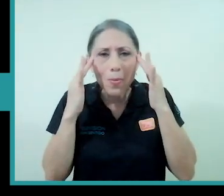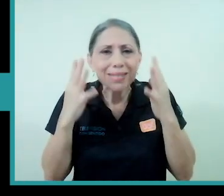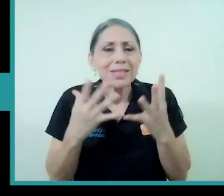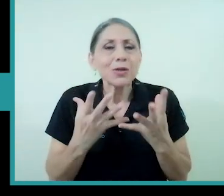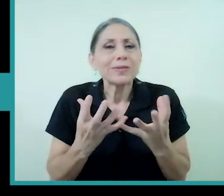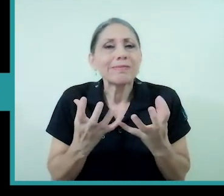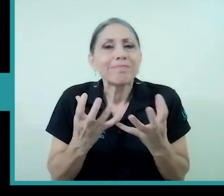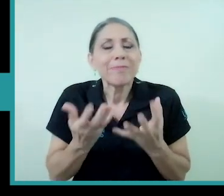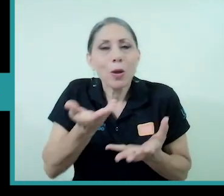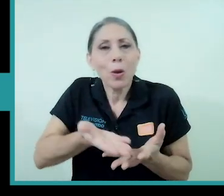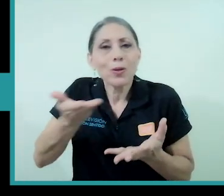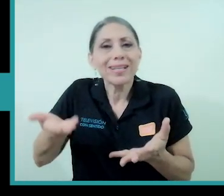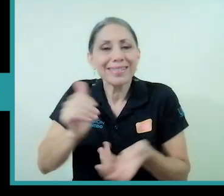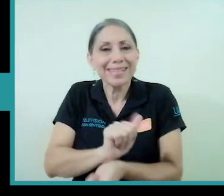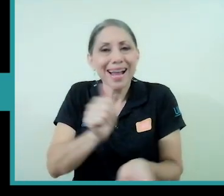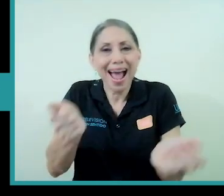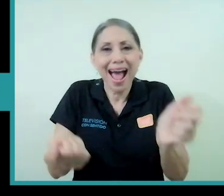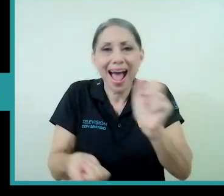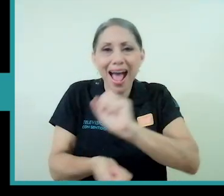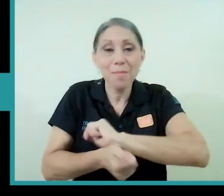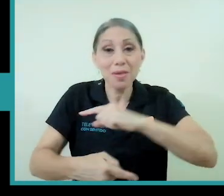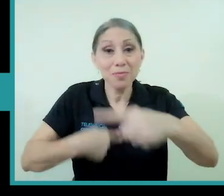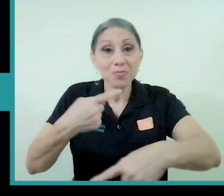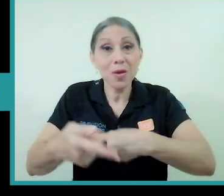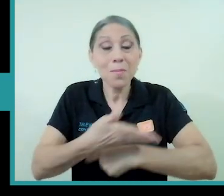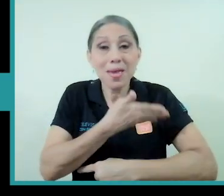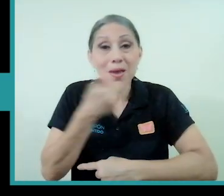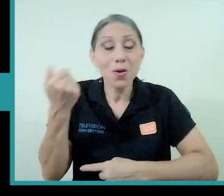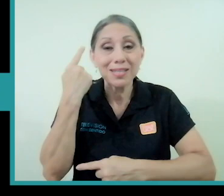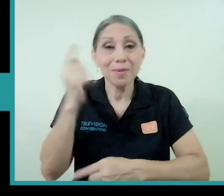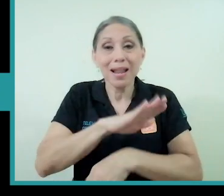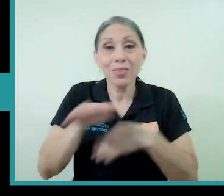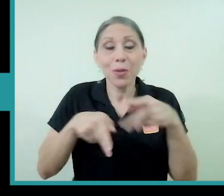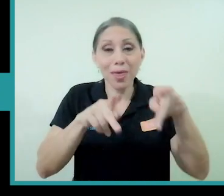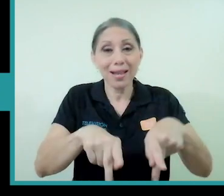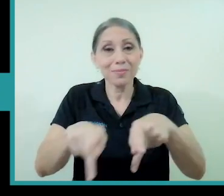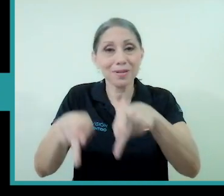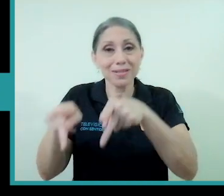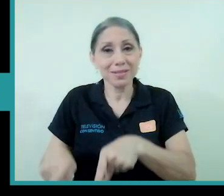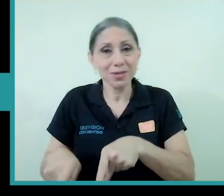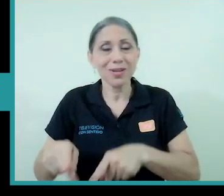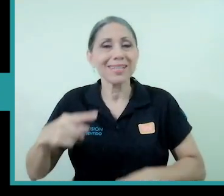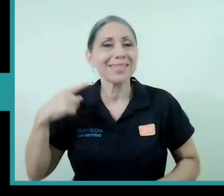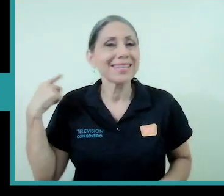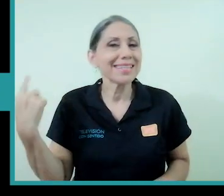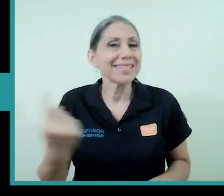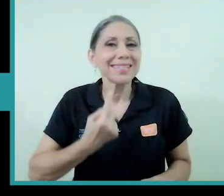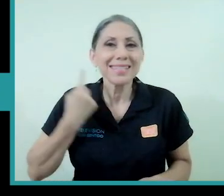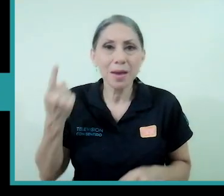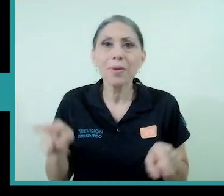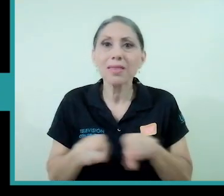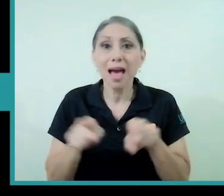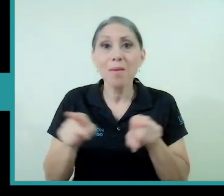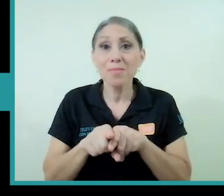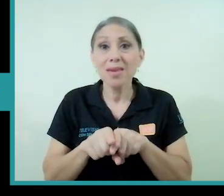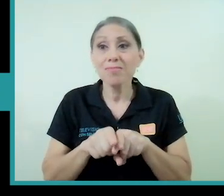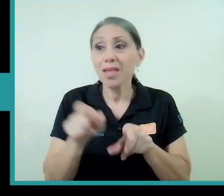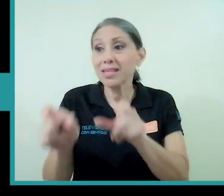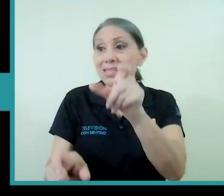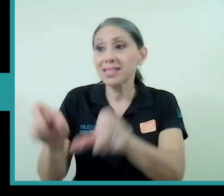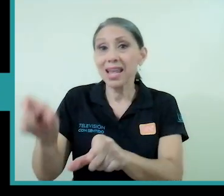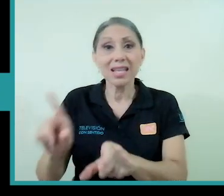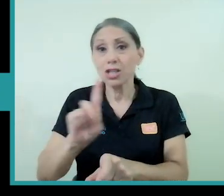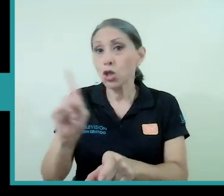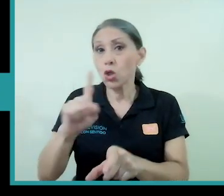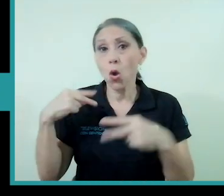cosas cambien y sean mejores para todas las personas y por supuesto integrando siempre a los seres no humanos que que